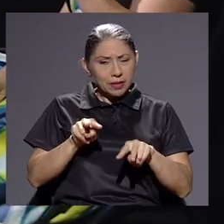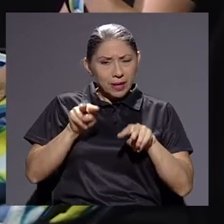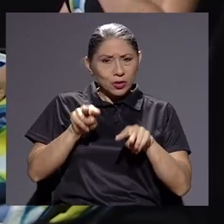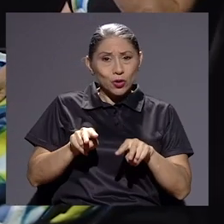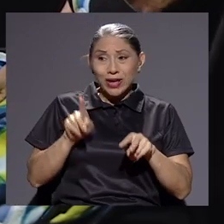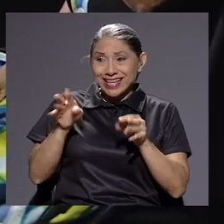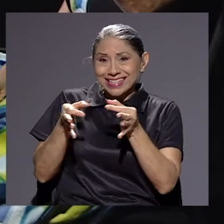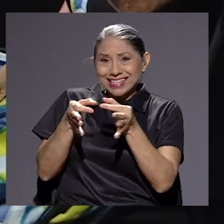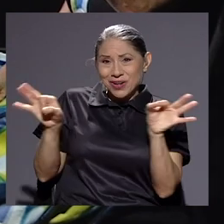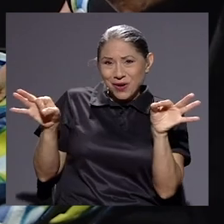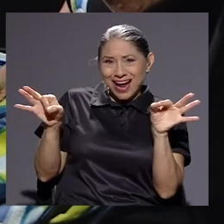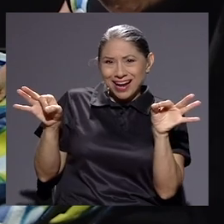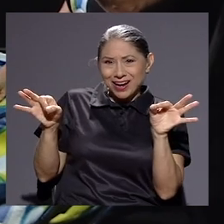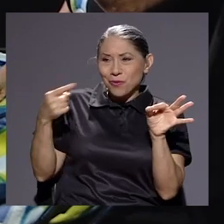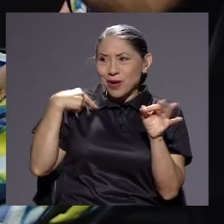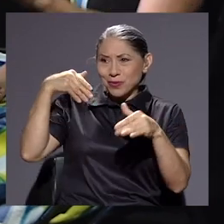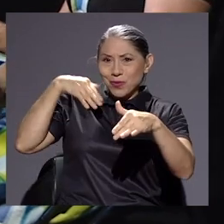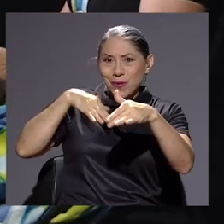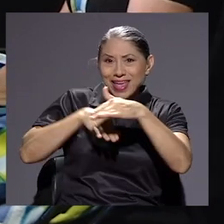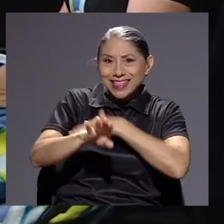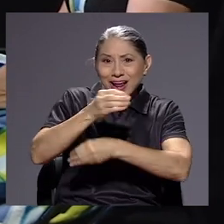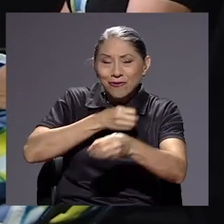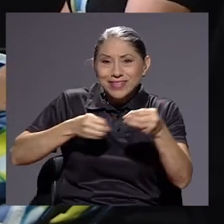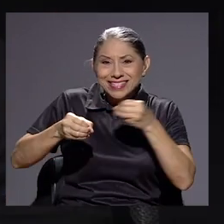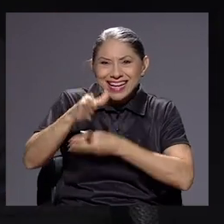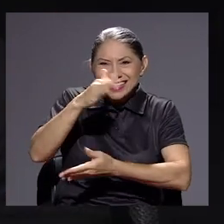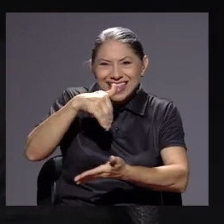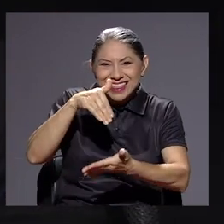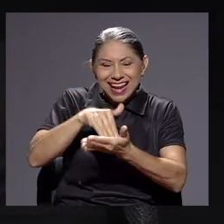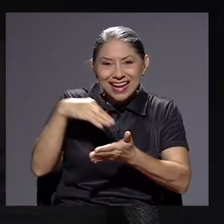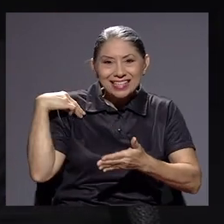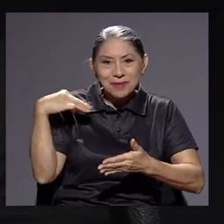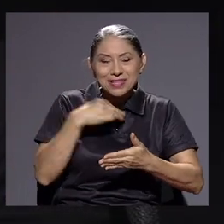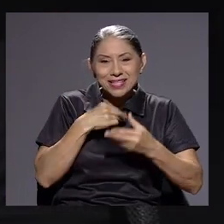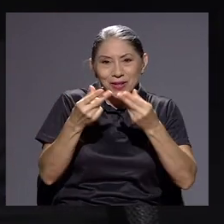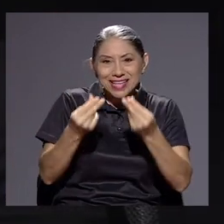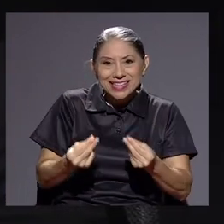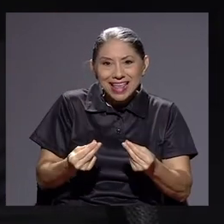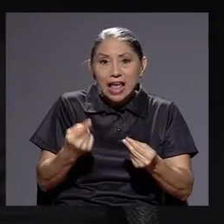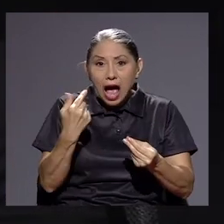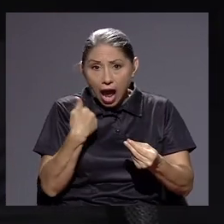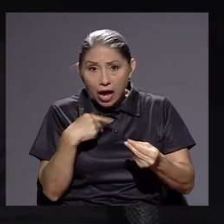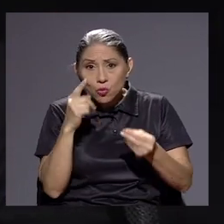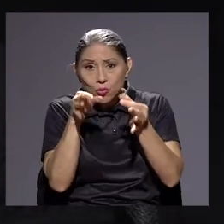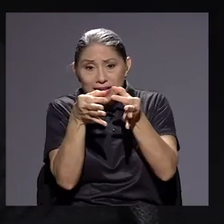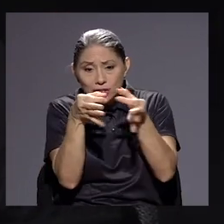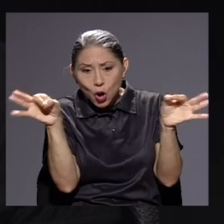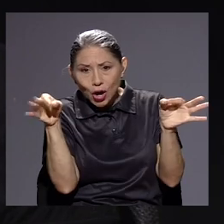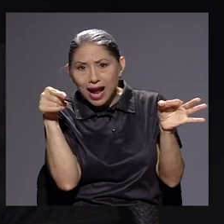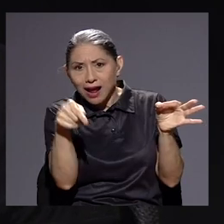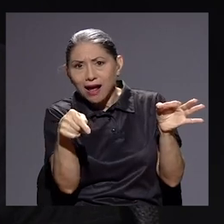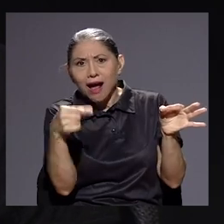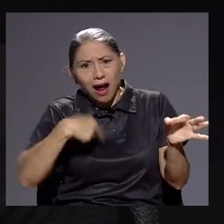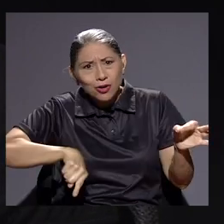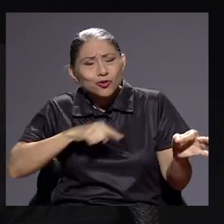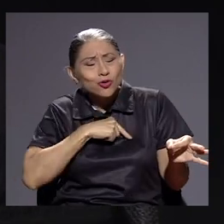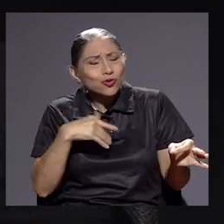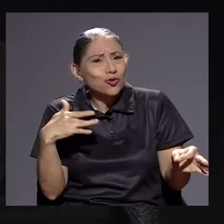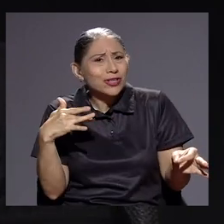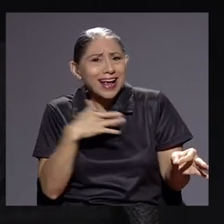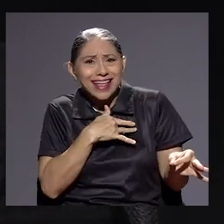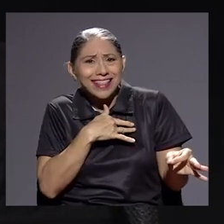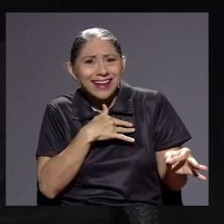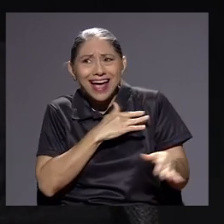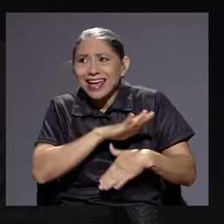ese eslogan que cuando uno entra a las oficinas centrales de Hacienda es lo que nos encantaría que realmente todos vivremos ahí,